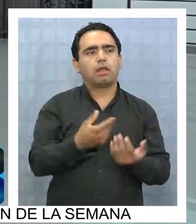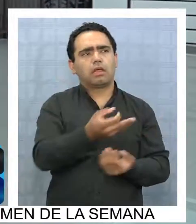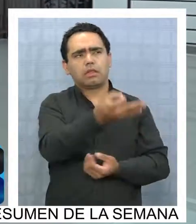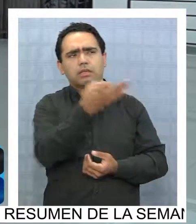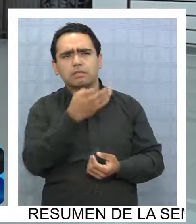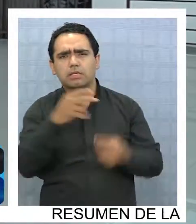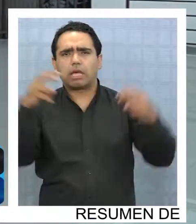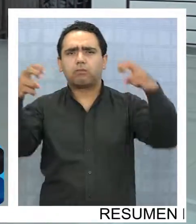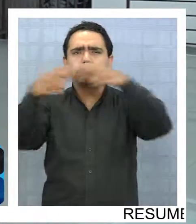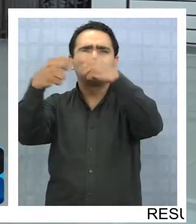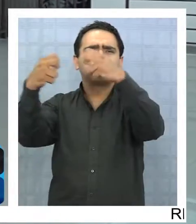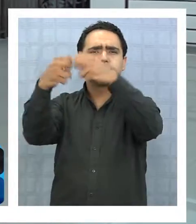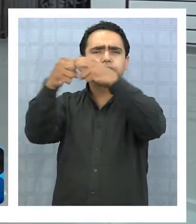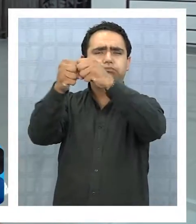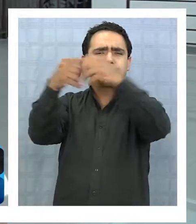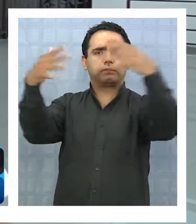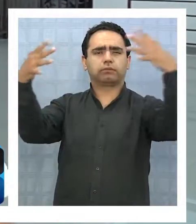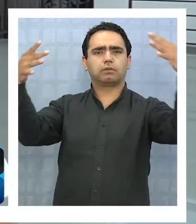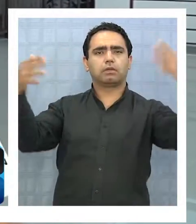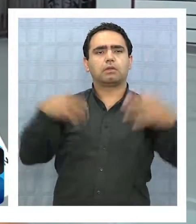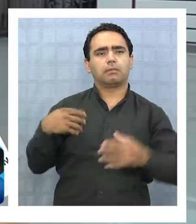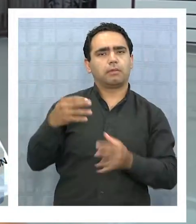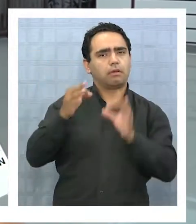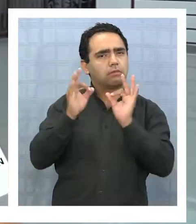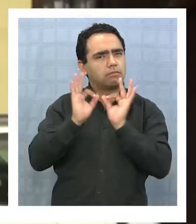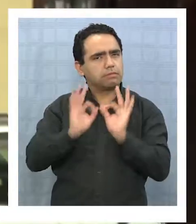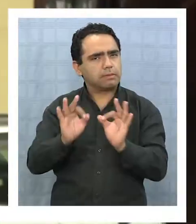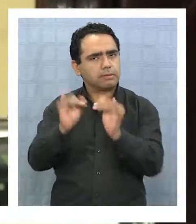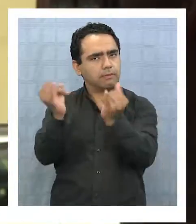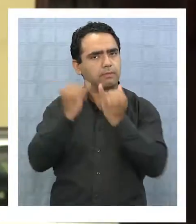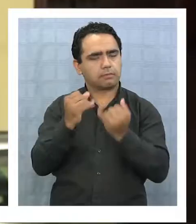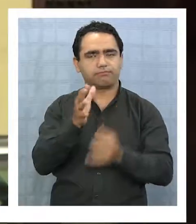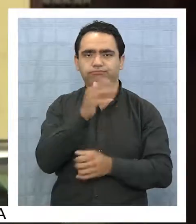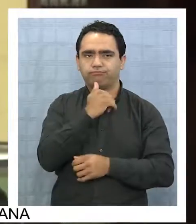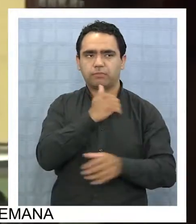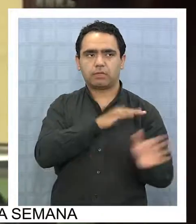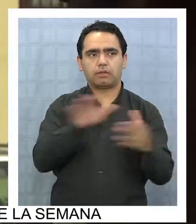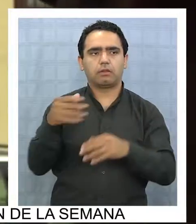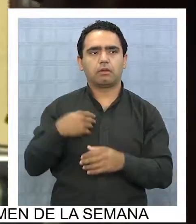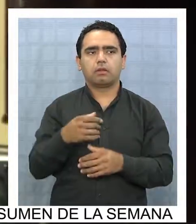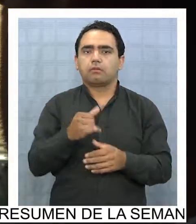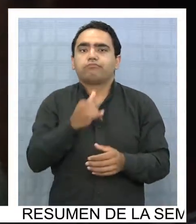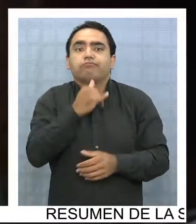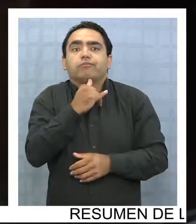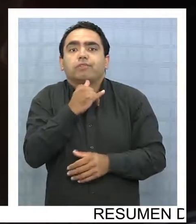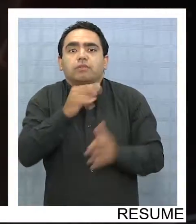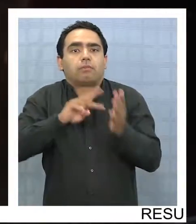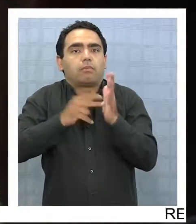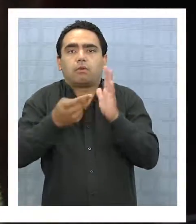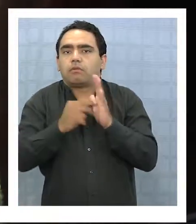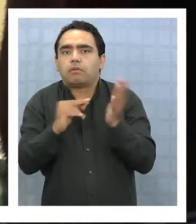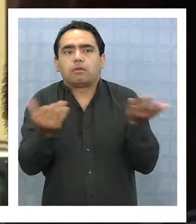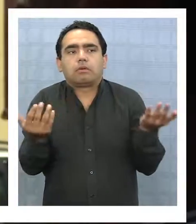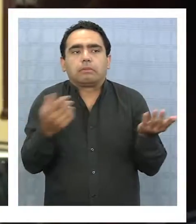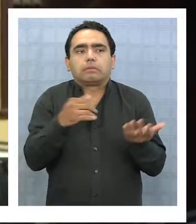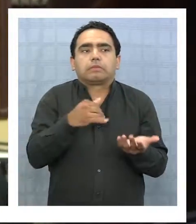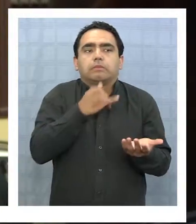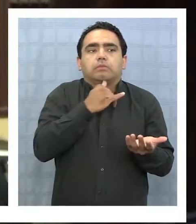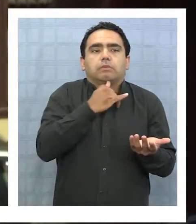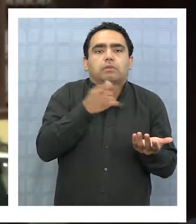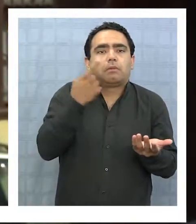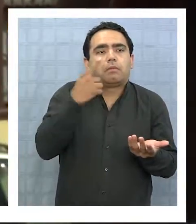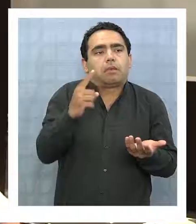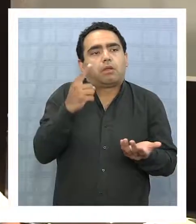que es falla eléctrica, pero así información concreta la verdad no la manejo Bien, bien, exactamente no sé cuál sería el problema de que estas cosas pasen pero